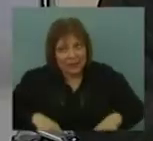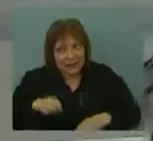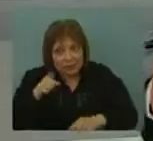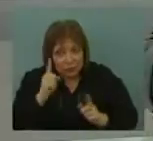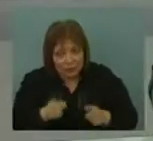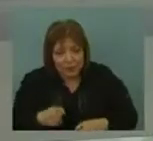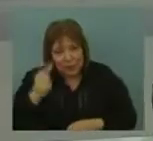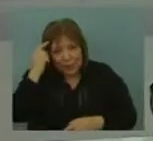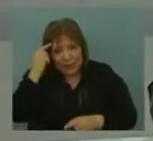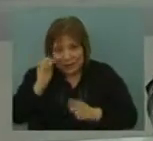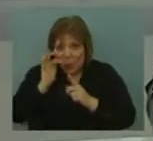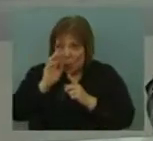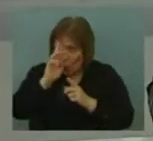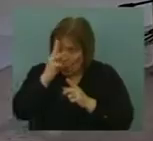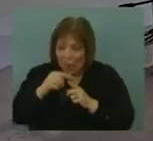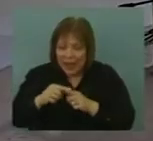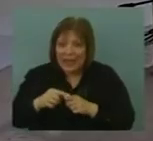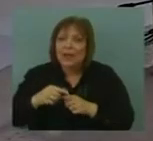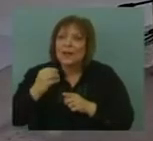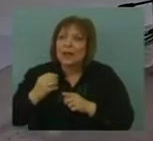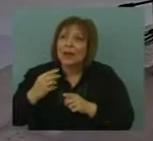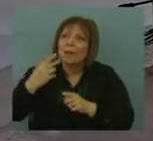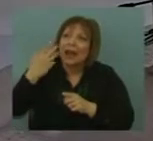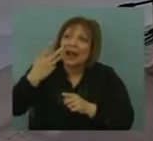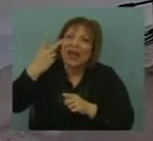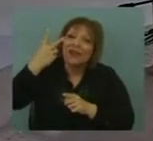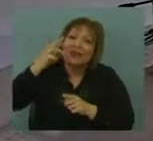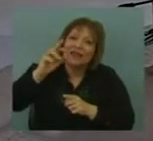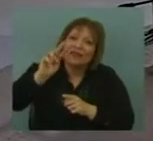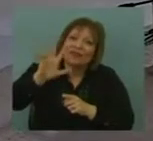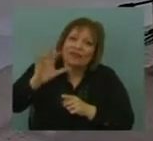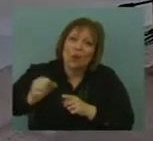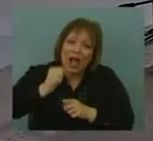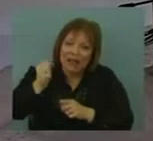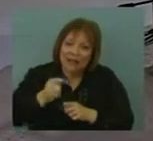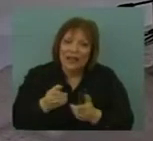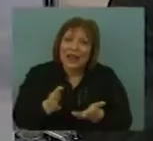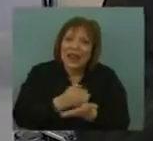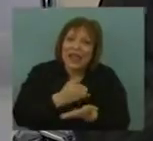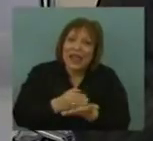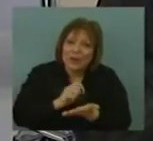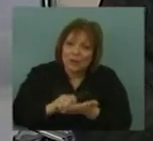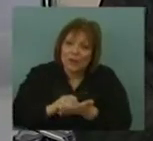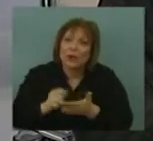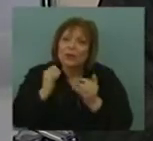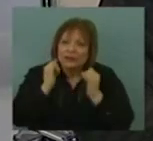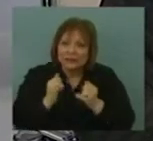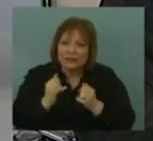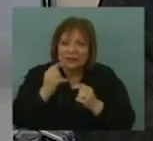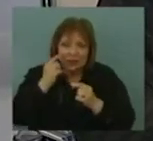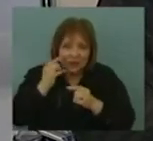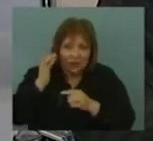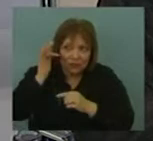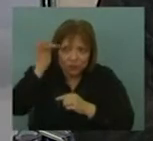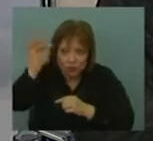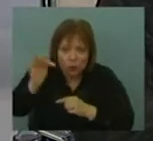en un Uruguay de aquí a, bueno, dos décadas y media por lo menos. Sí, el libro es un ejercicio precisamente de perspectiva, trata